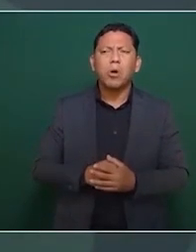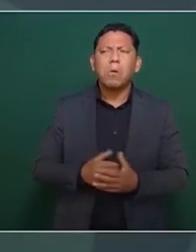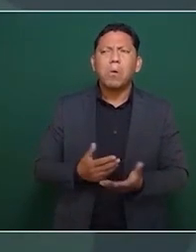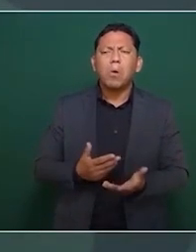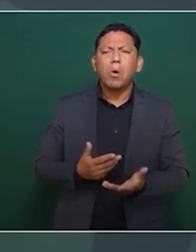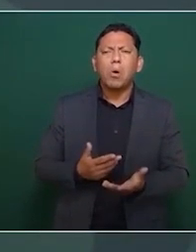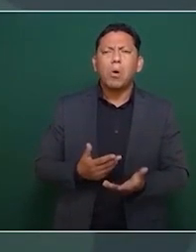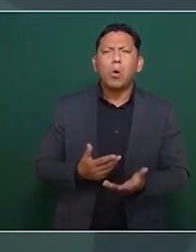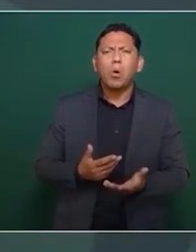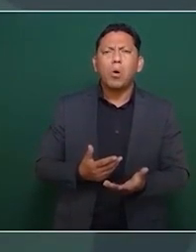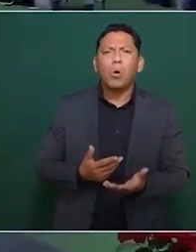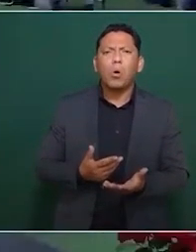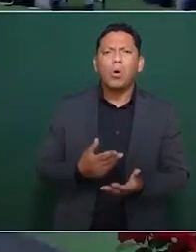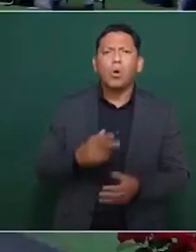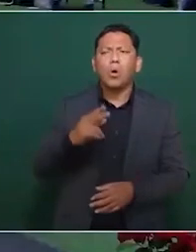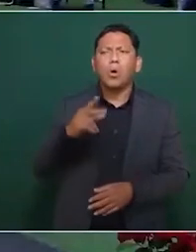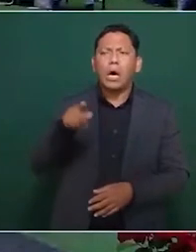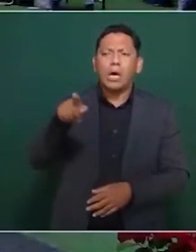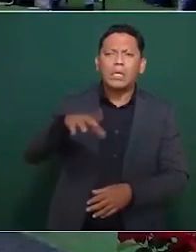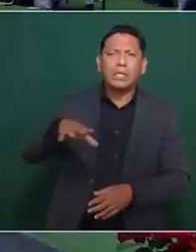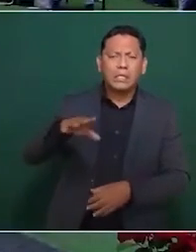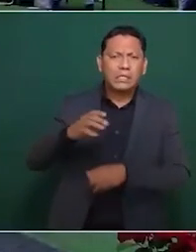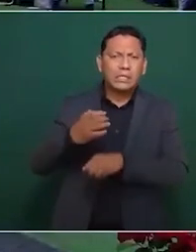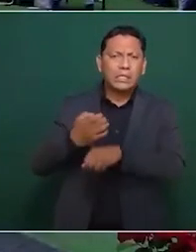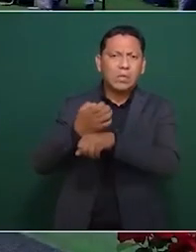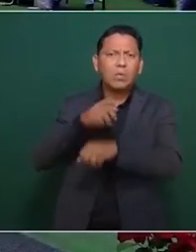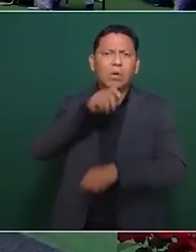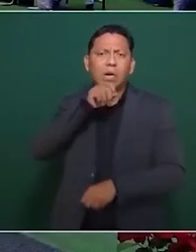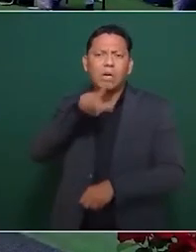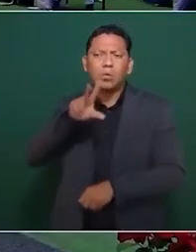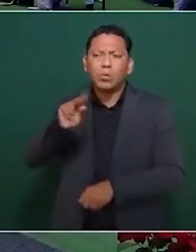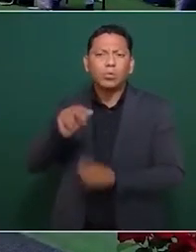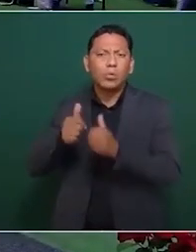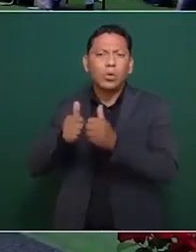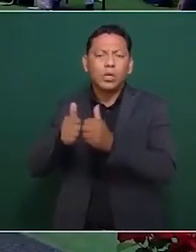en Jalisco por eso no pudo